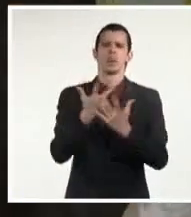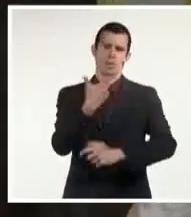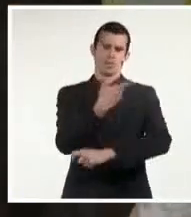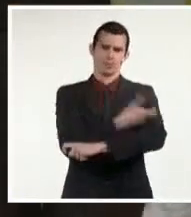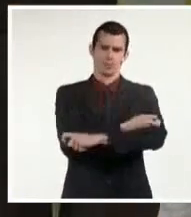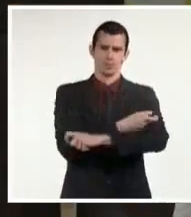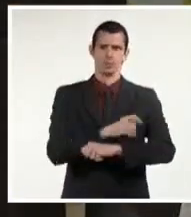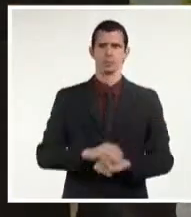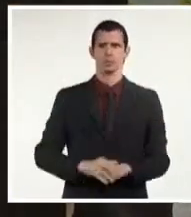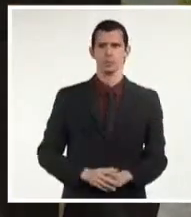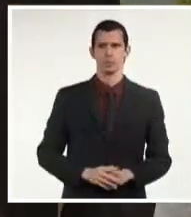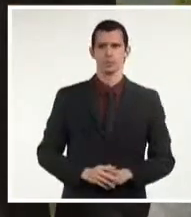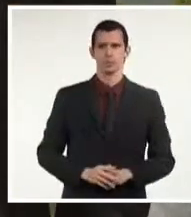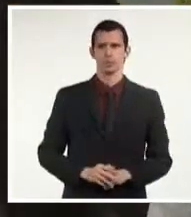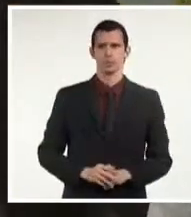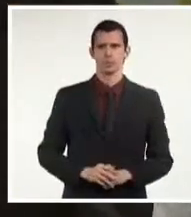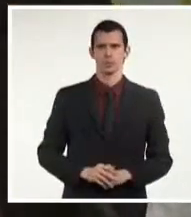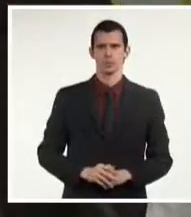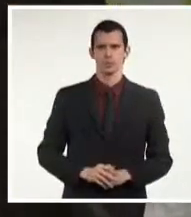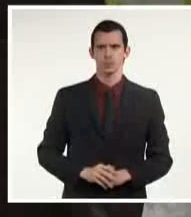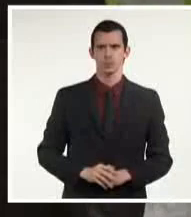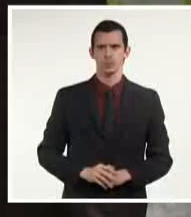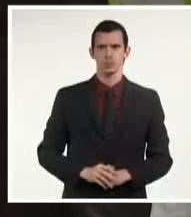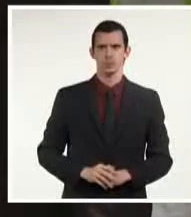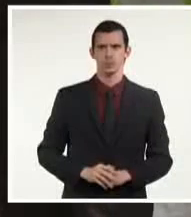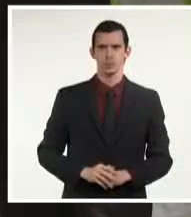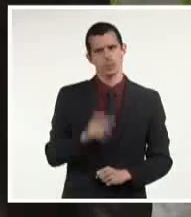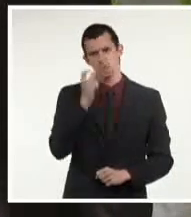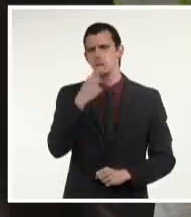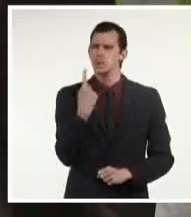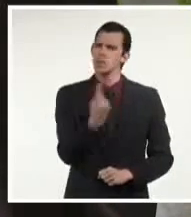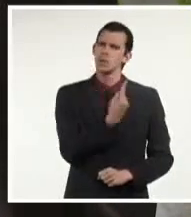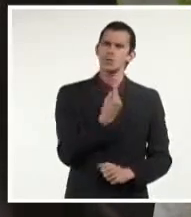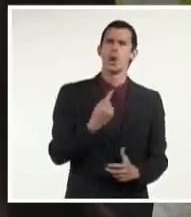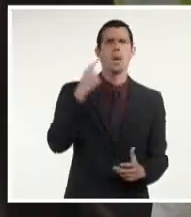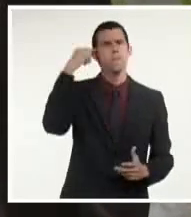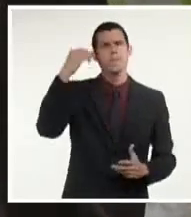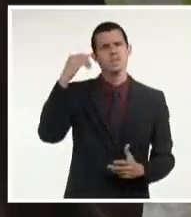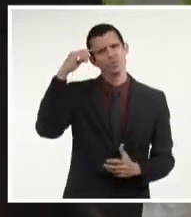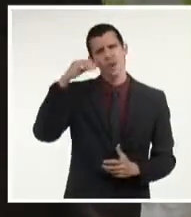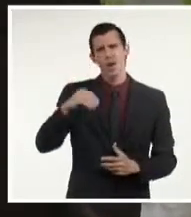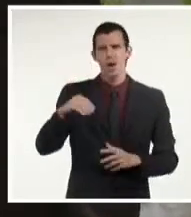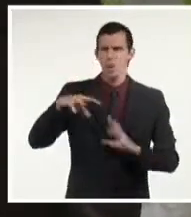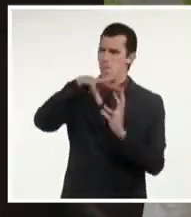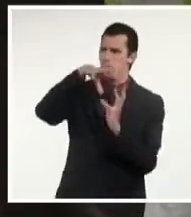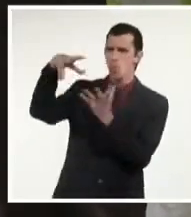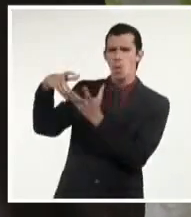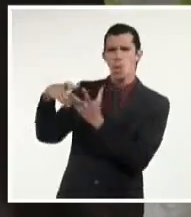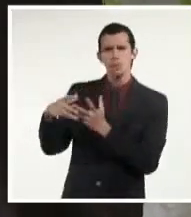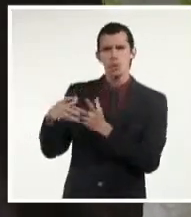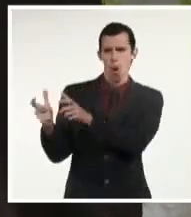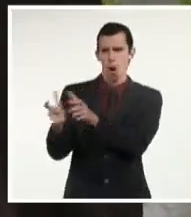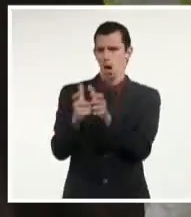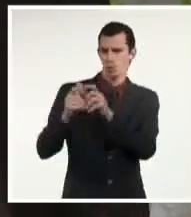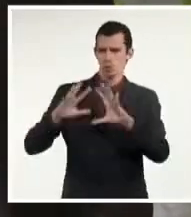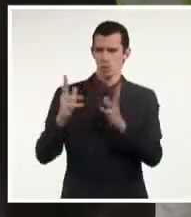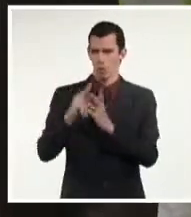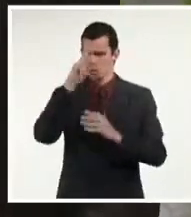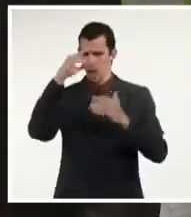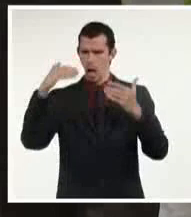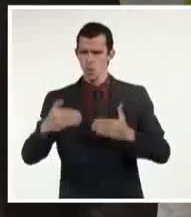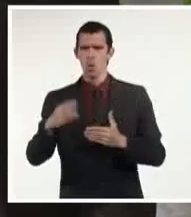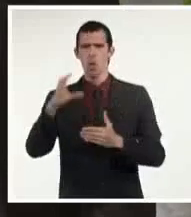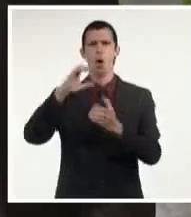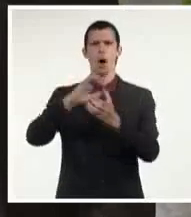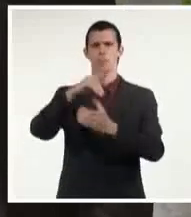cumplir con las metas de la Organización Mundial de la Salud y sobre todo con el compromiso con nuestro pueblo de llegar a vacunar a las jóvenes entre 9 y